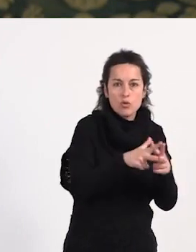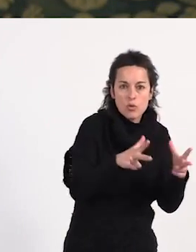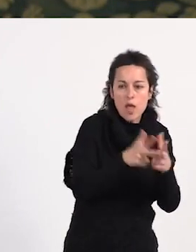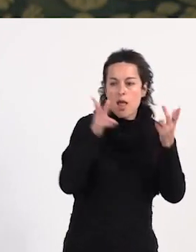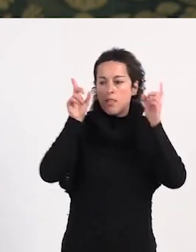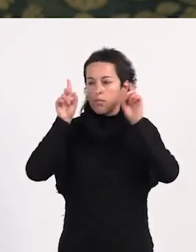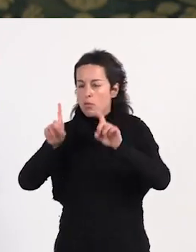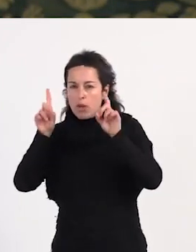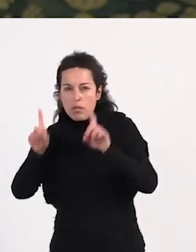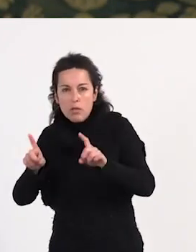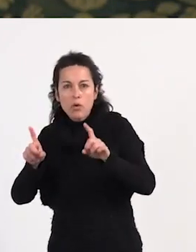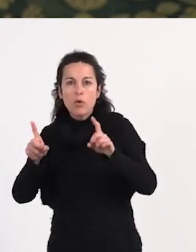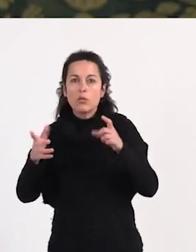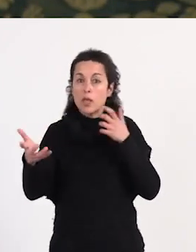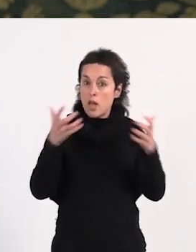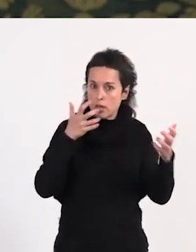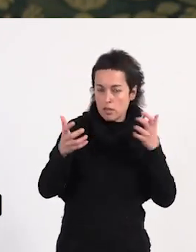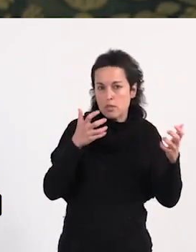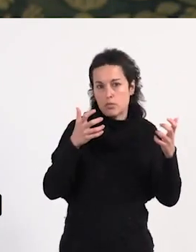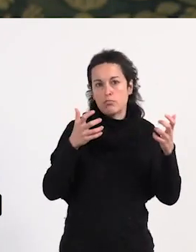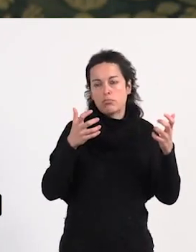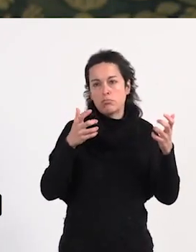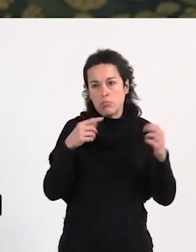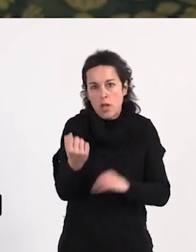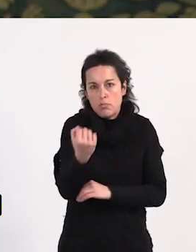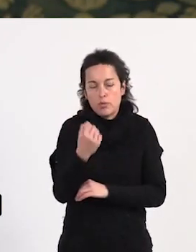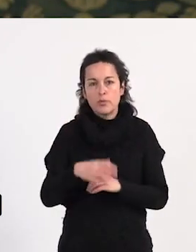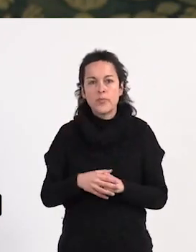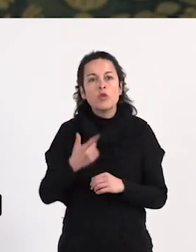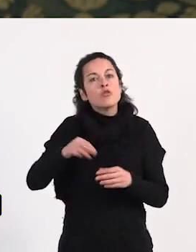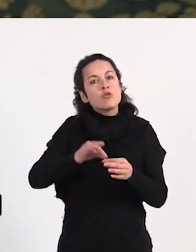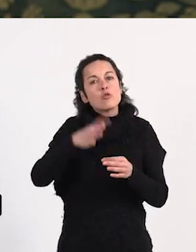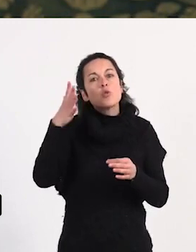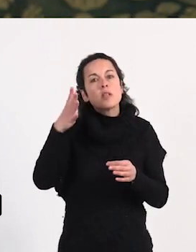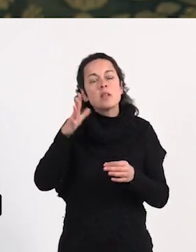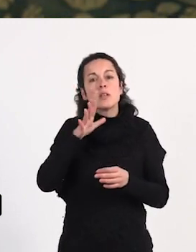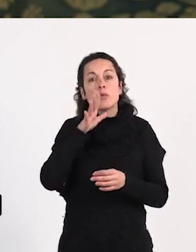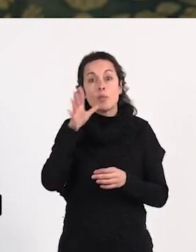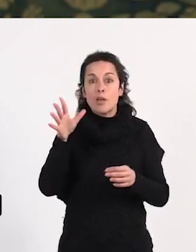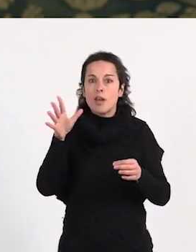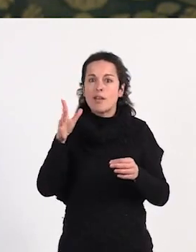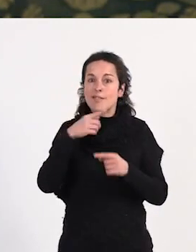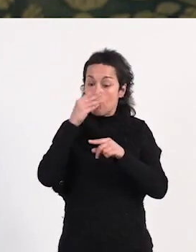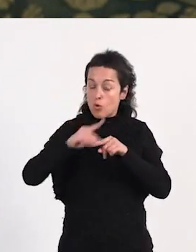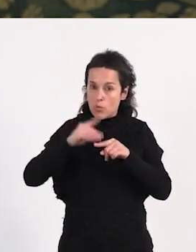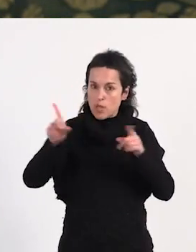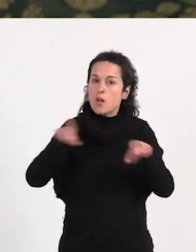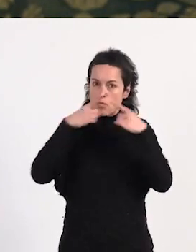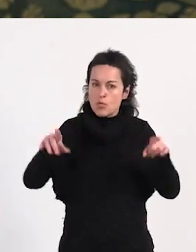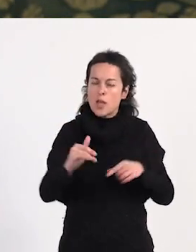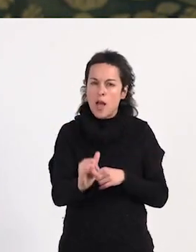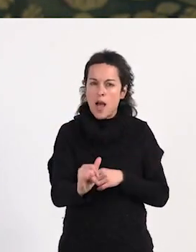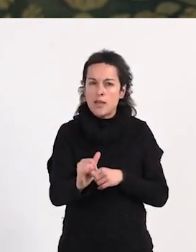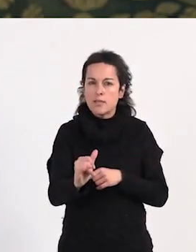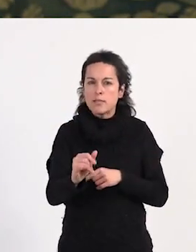educación, de lo artístico, tenemos la suerte que el documental cuenta con una banda sonora que ha sido